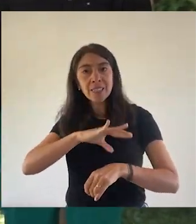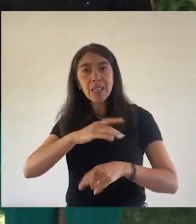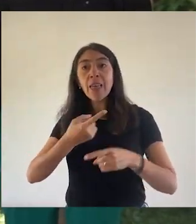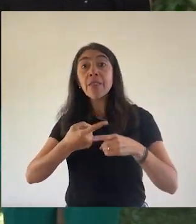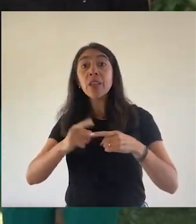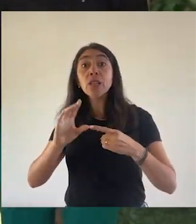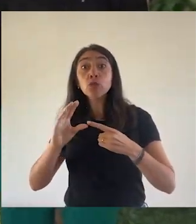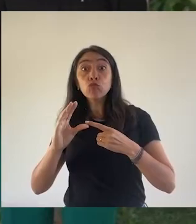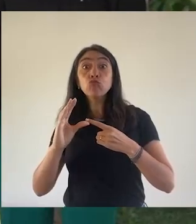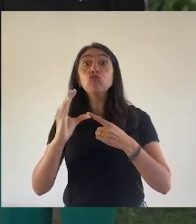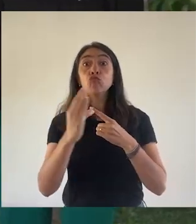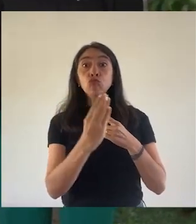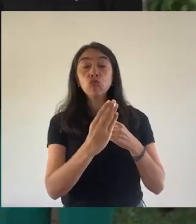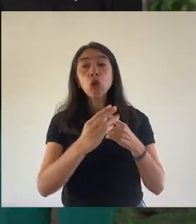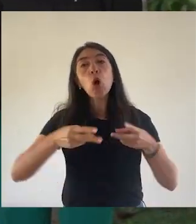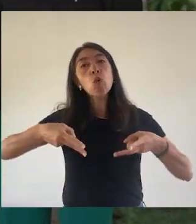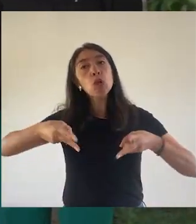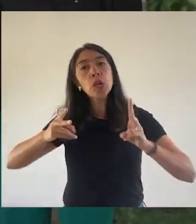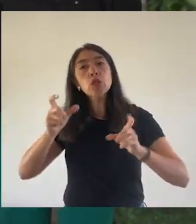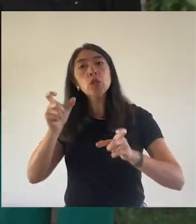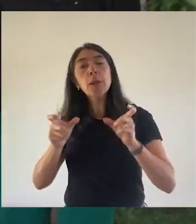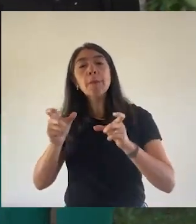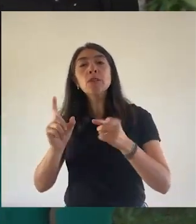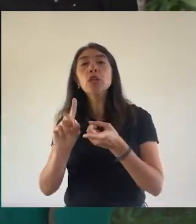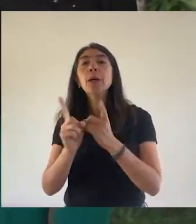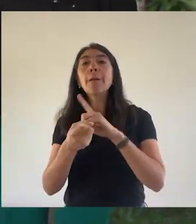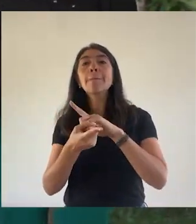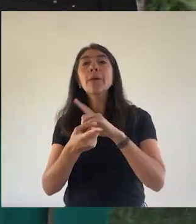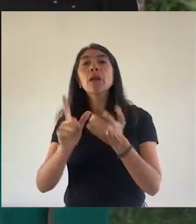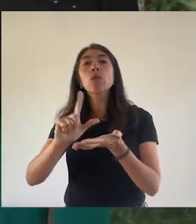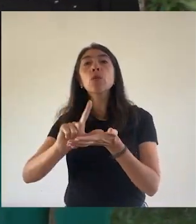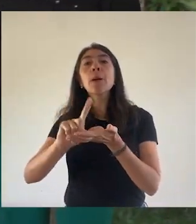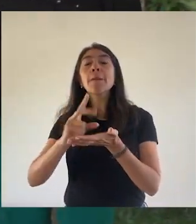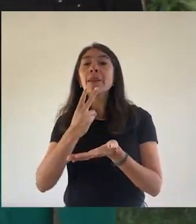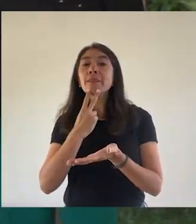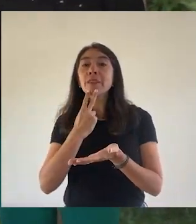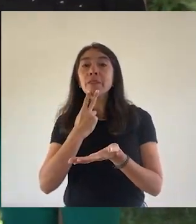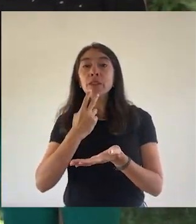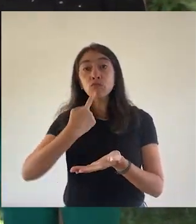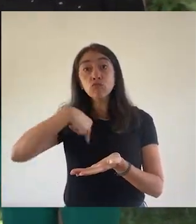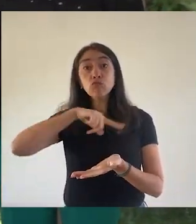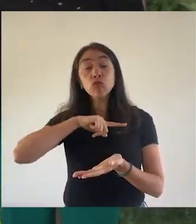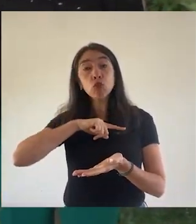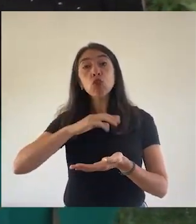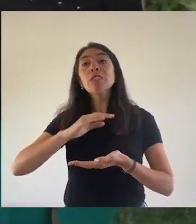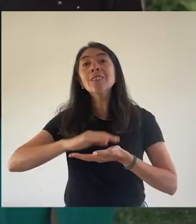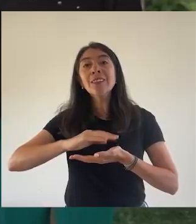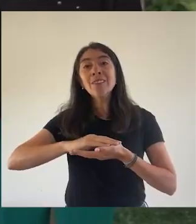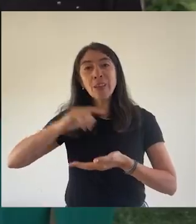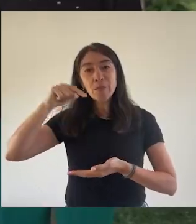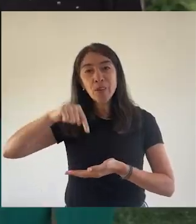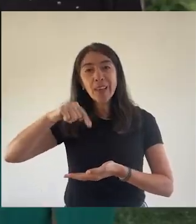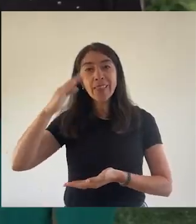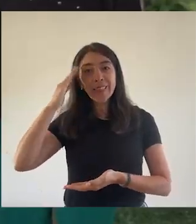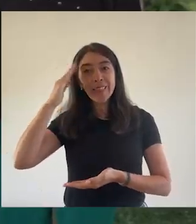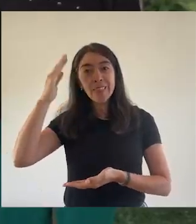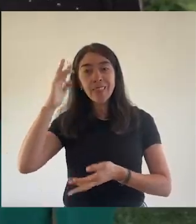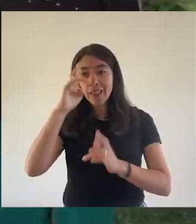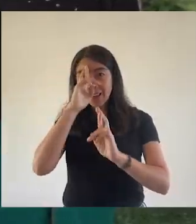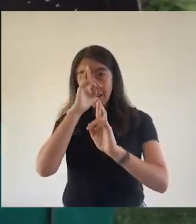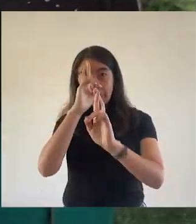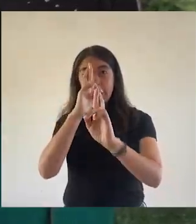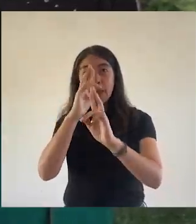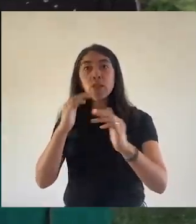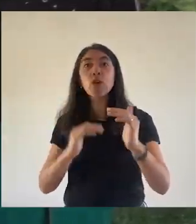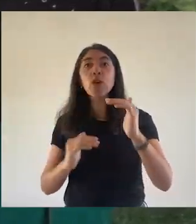humanidad migrar y por lo mismo este 18 de diciembre hacemos un llamado a celebrar este Día con respeto, con